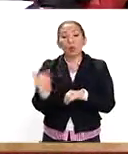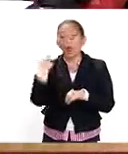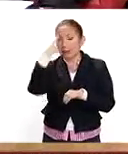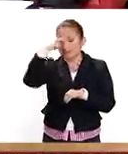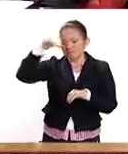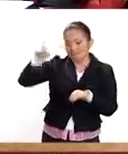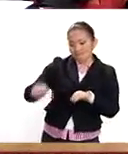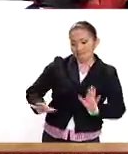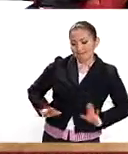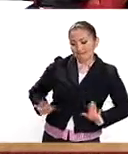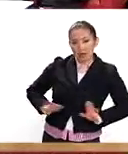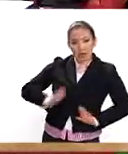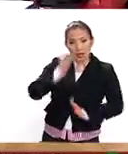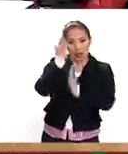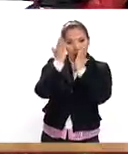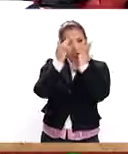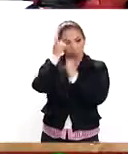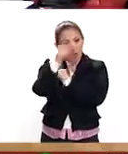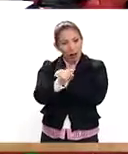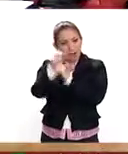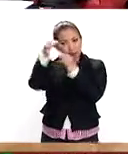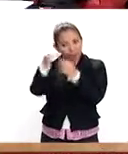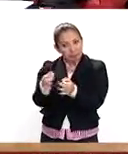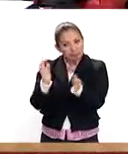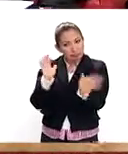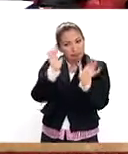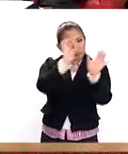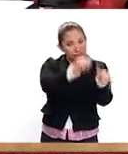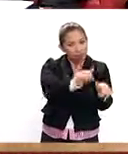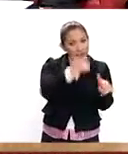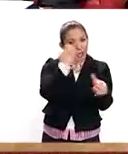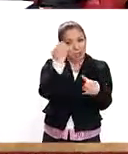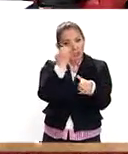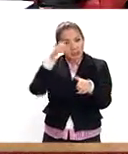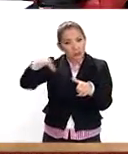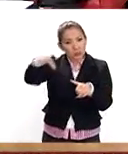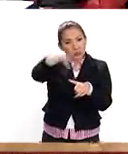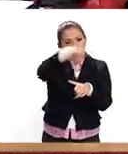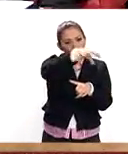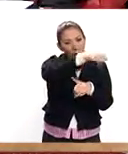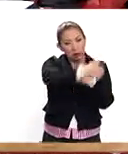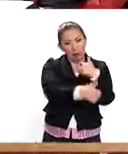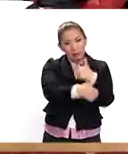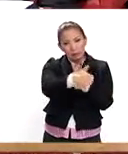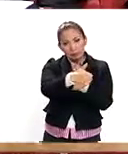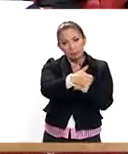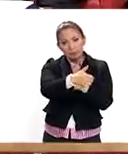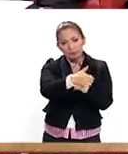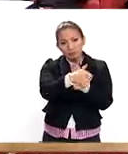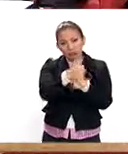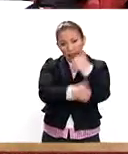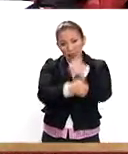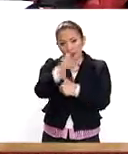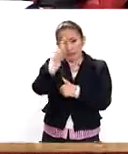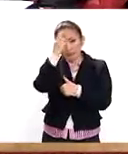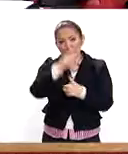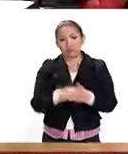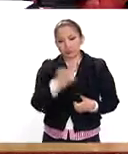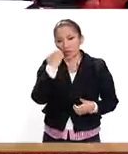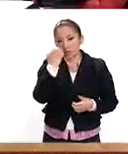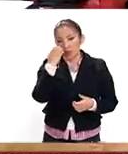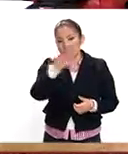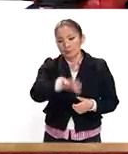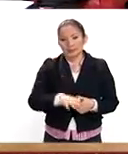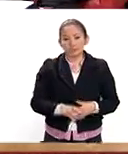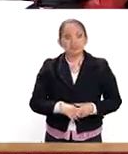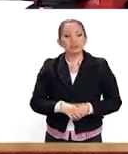el perfil del estudiante para poder acudir a una de estas carreras de la Universidad Naval? Escuelas,